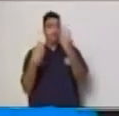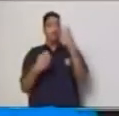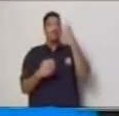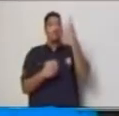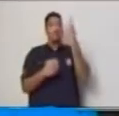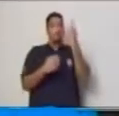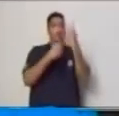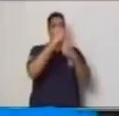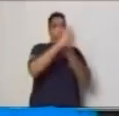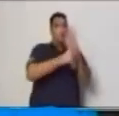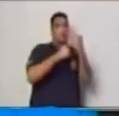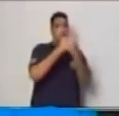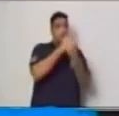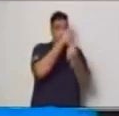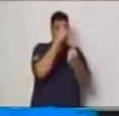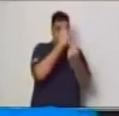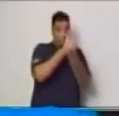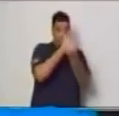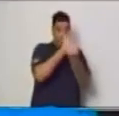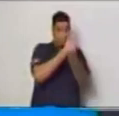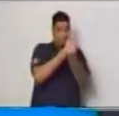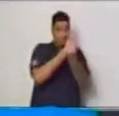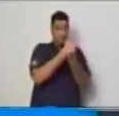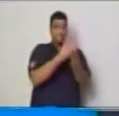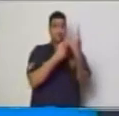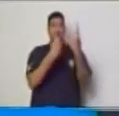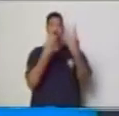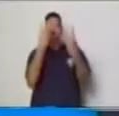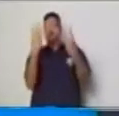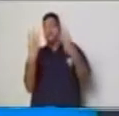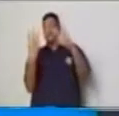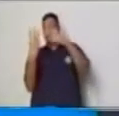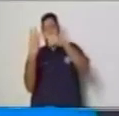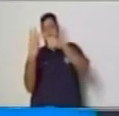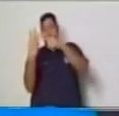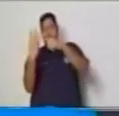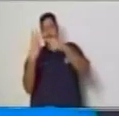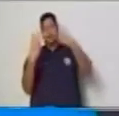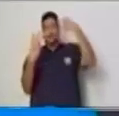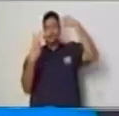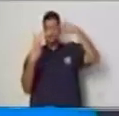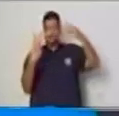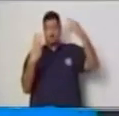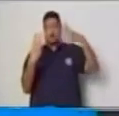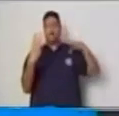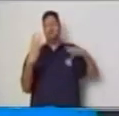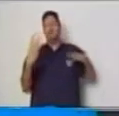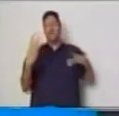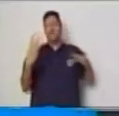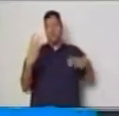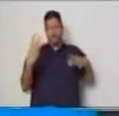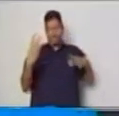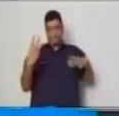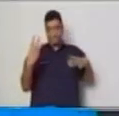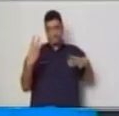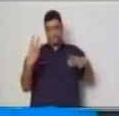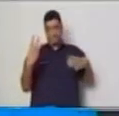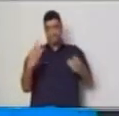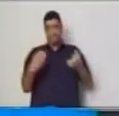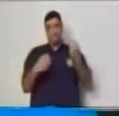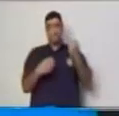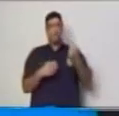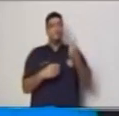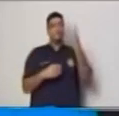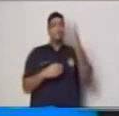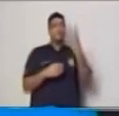para dos le corresponde seis